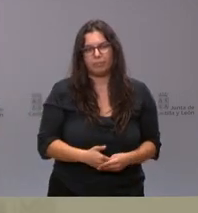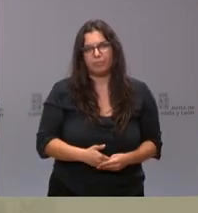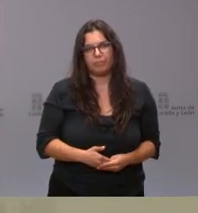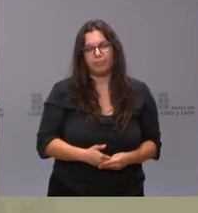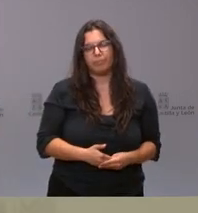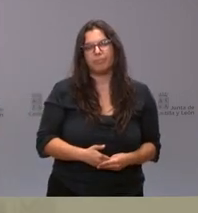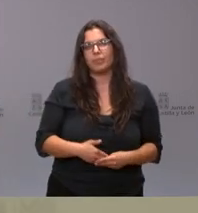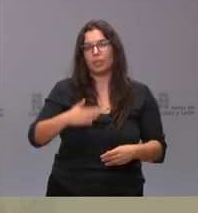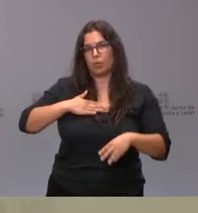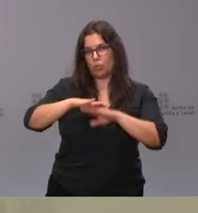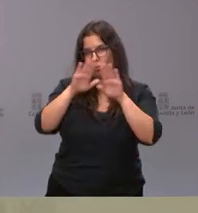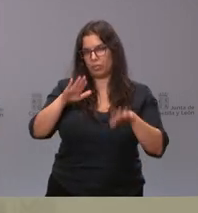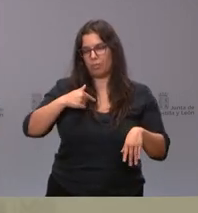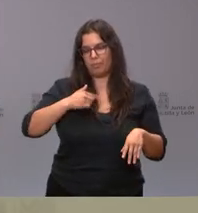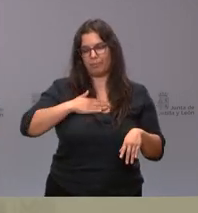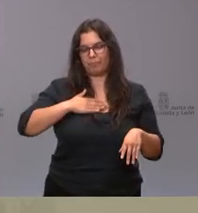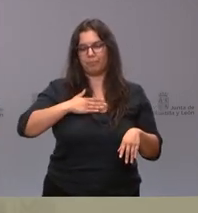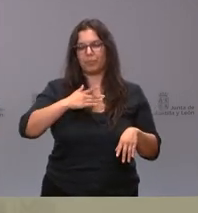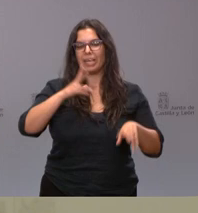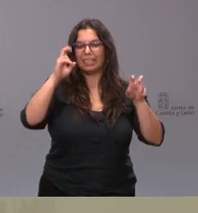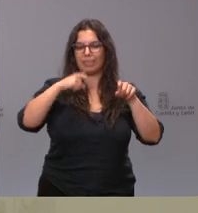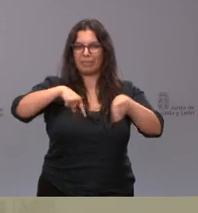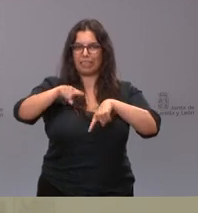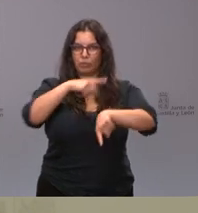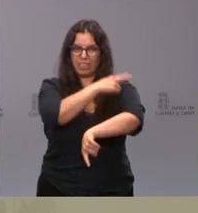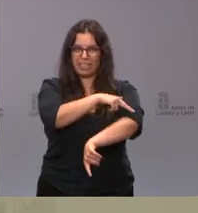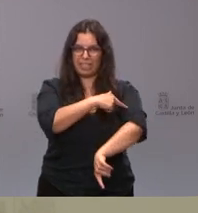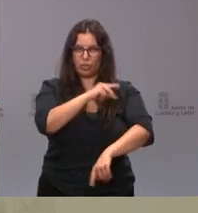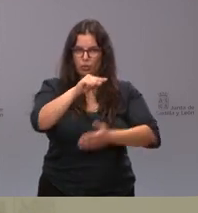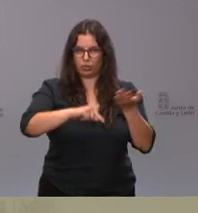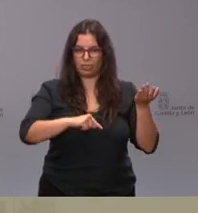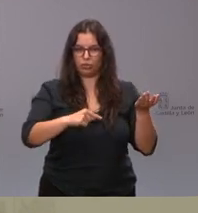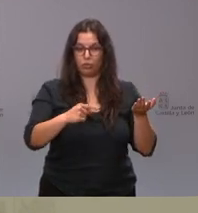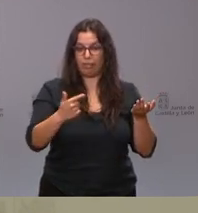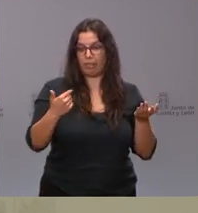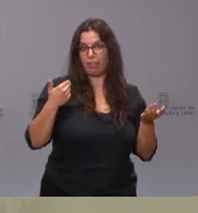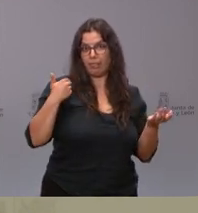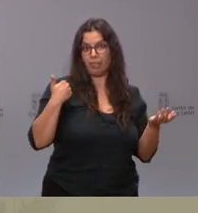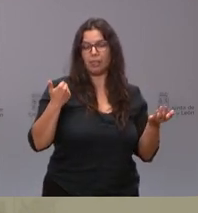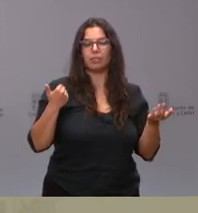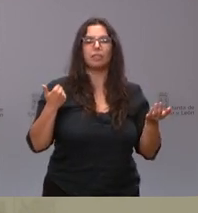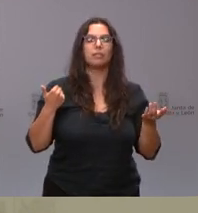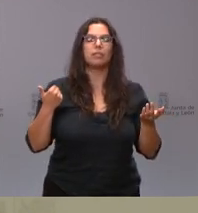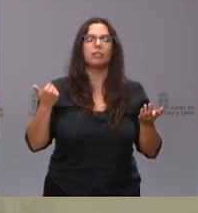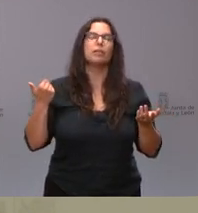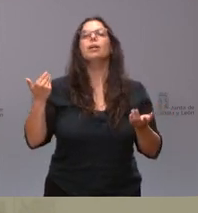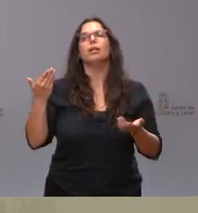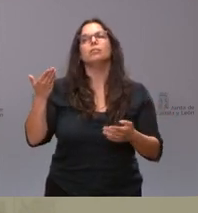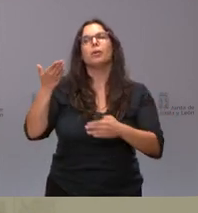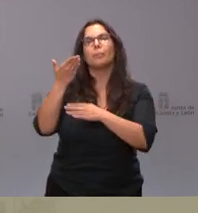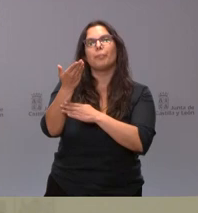Por volver al contrato del transporte sanitario. Está muy reciente una comparecencia similar